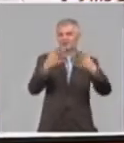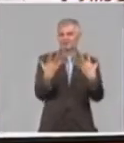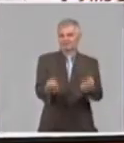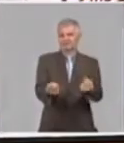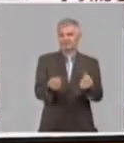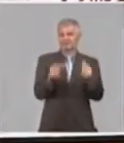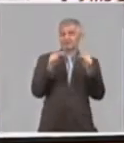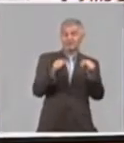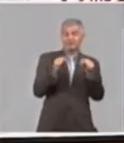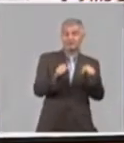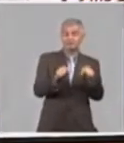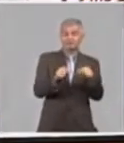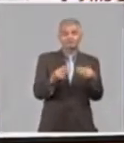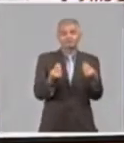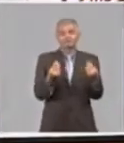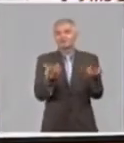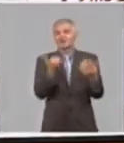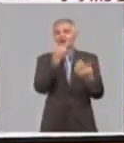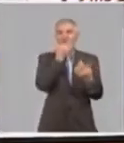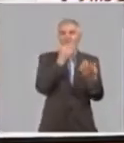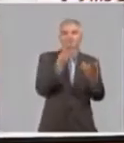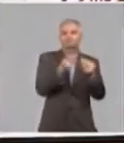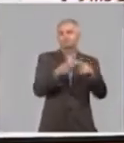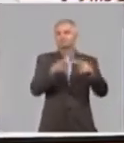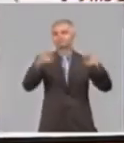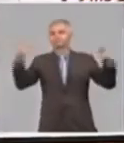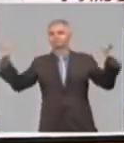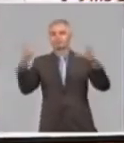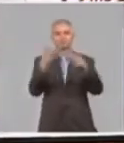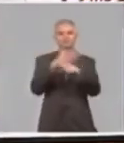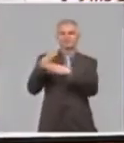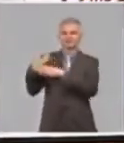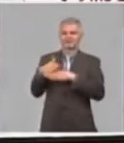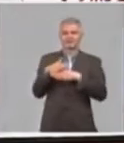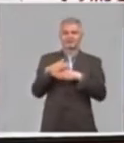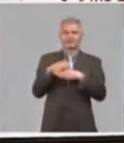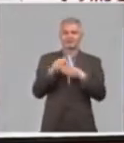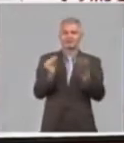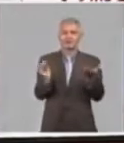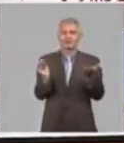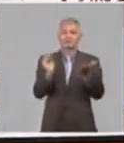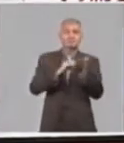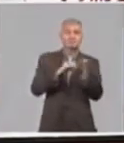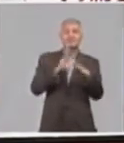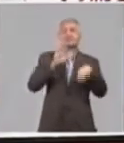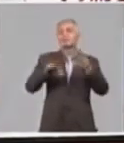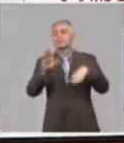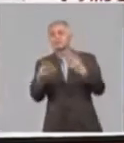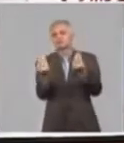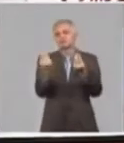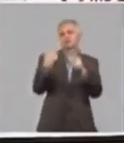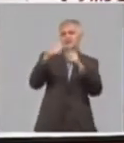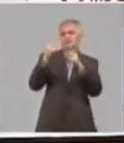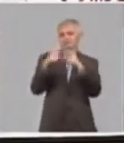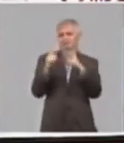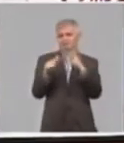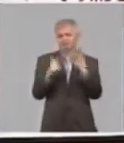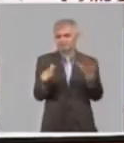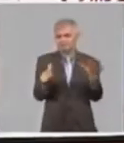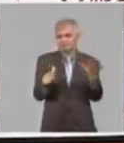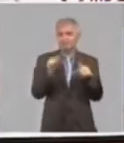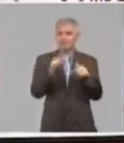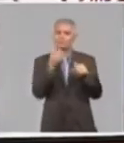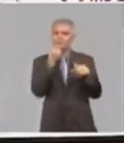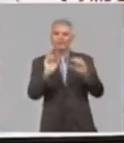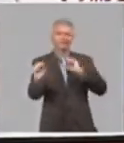multifuncional, que tiene en él inciden muchos aspectos, pero que se puede manejar con